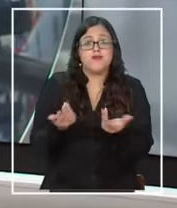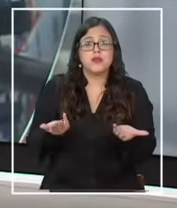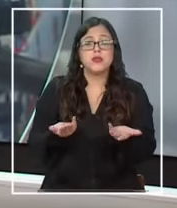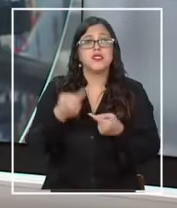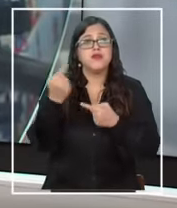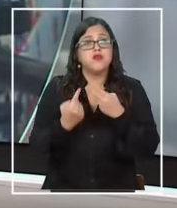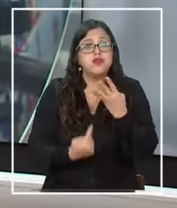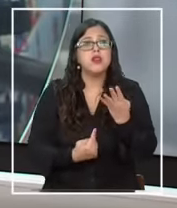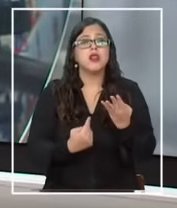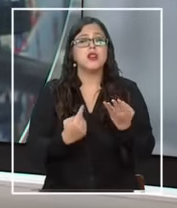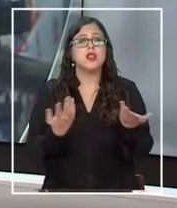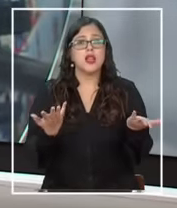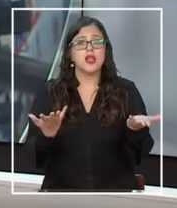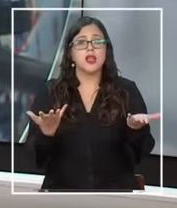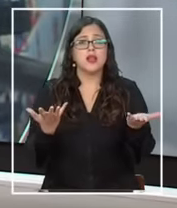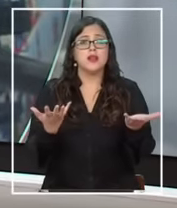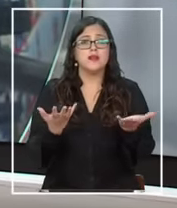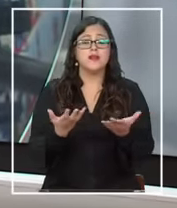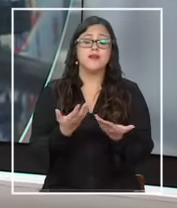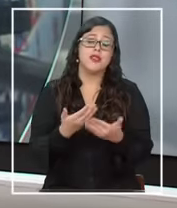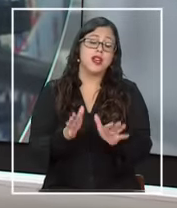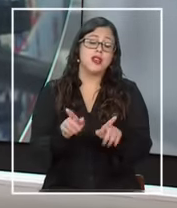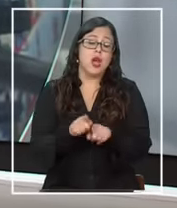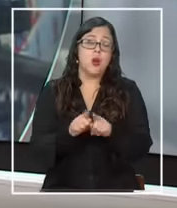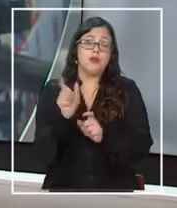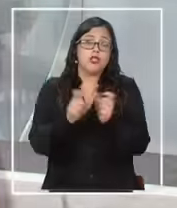por diversos actores del mundo de las letras